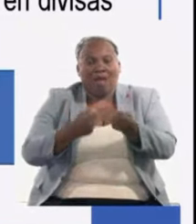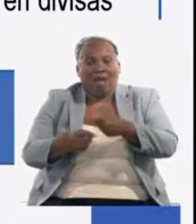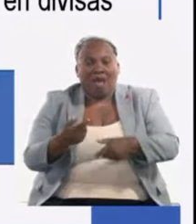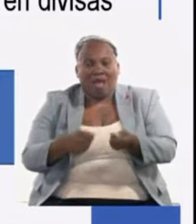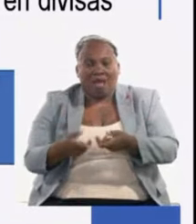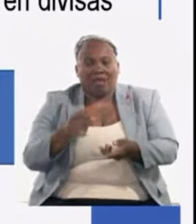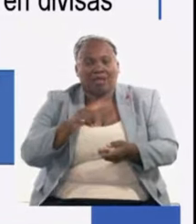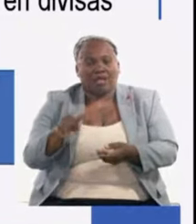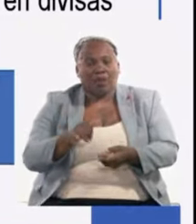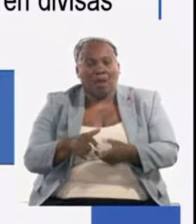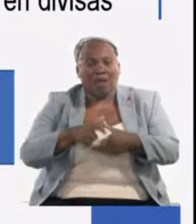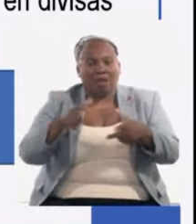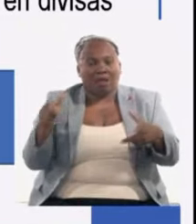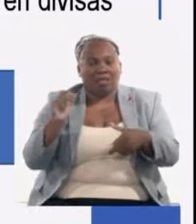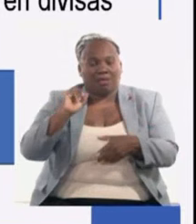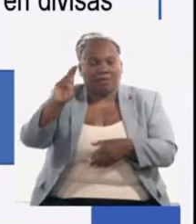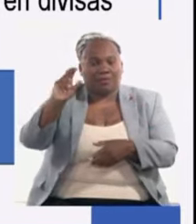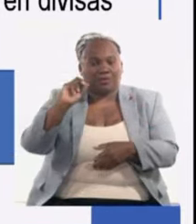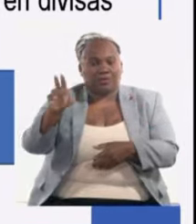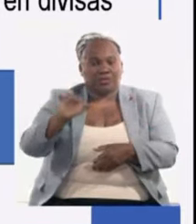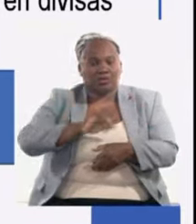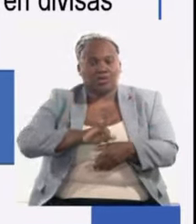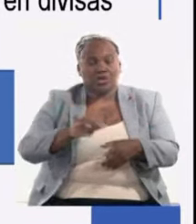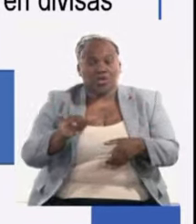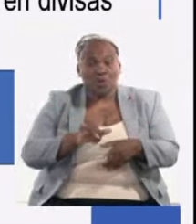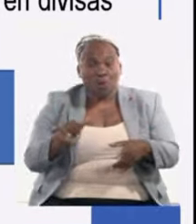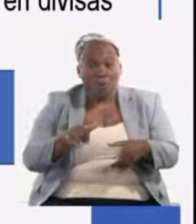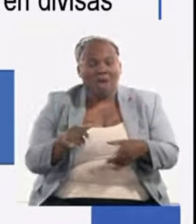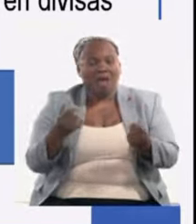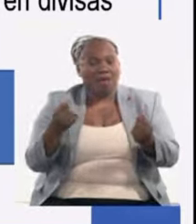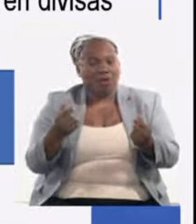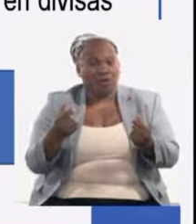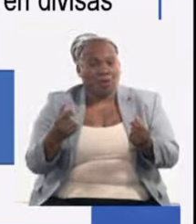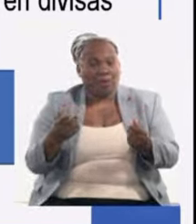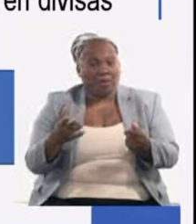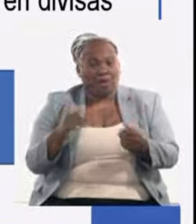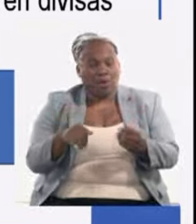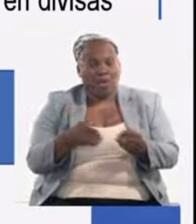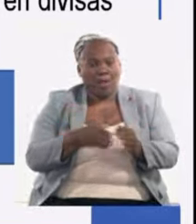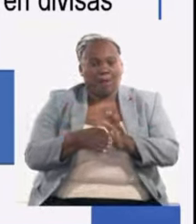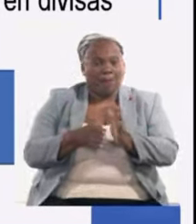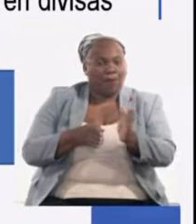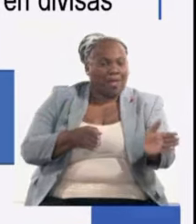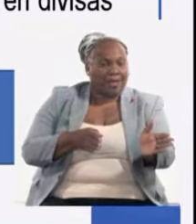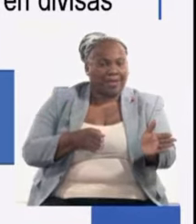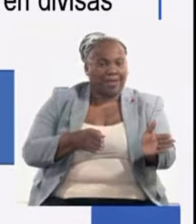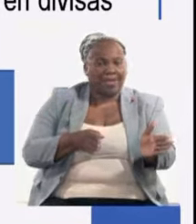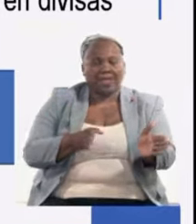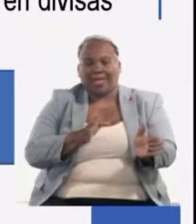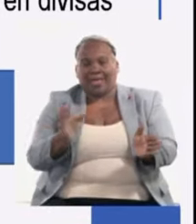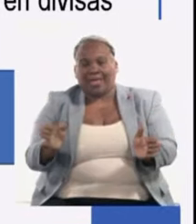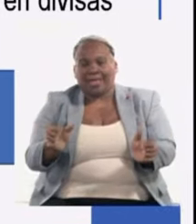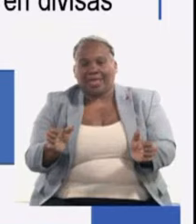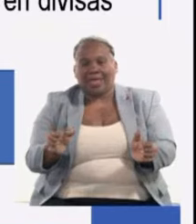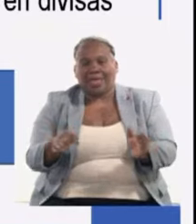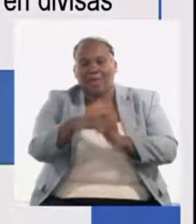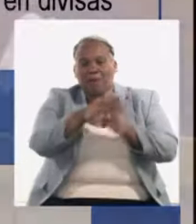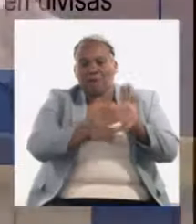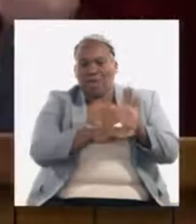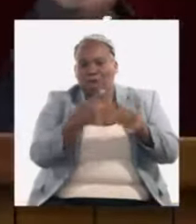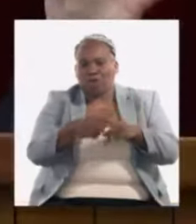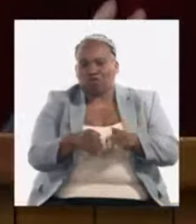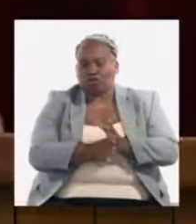las exportaciones también tiene que ver con el programa de estabilización macroeconómica o sea no es la economía por un lado y el programa de estabilización macroeconómica otra cosa